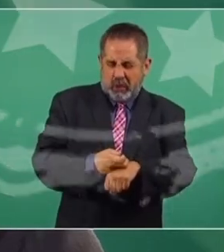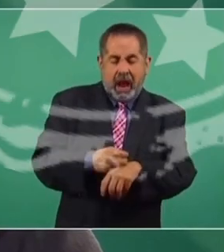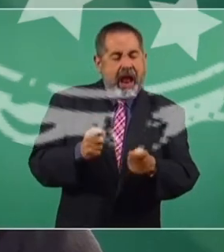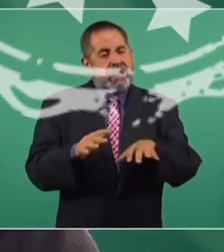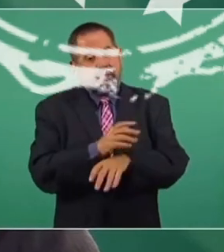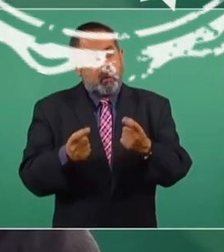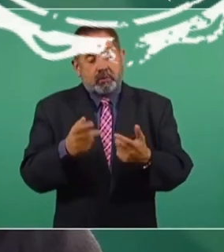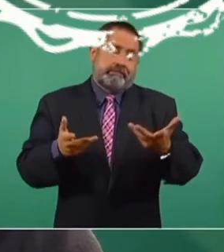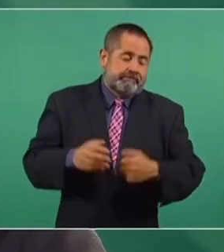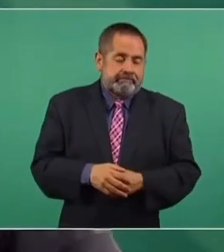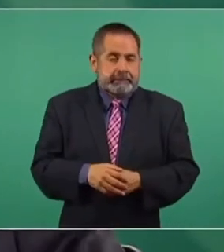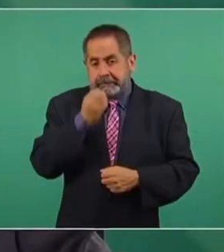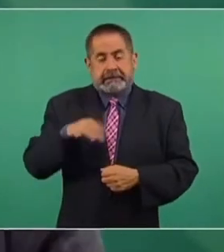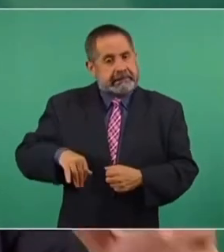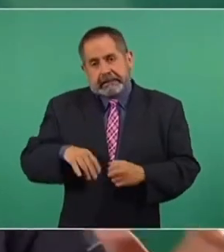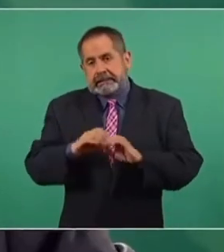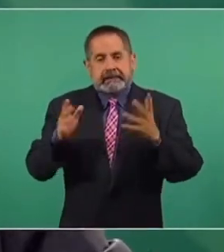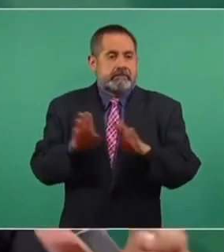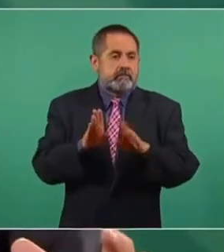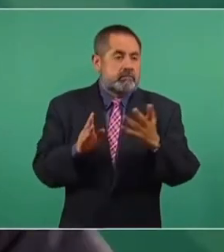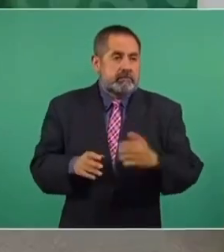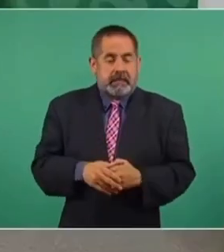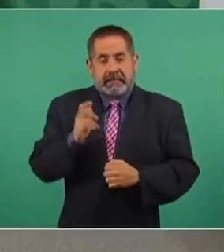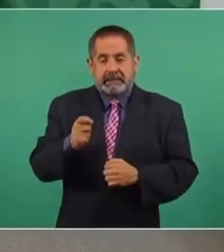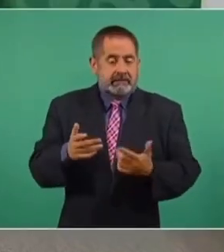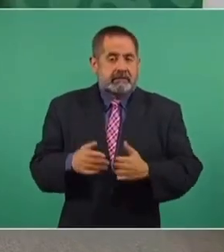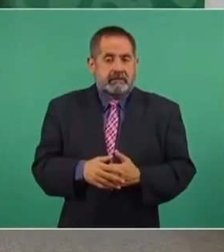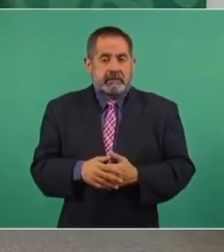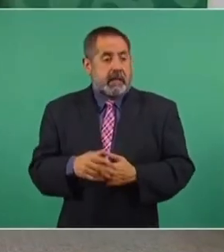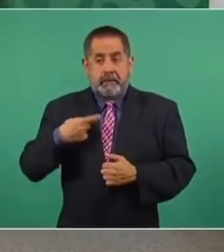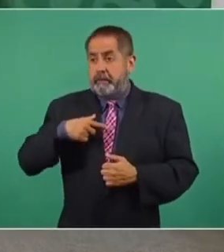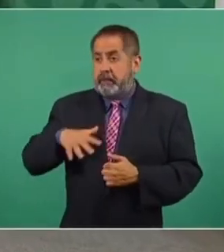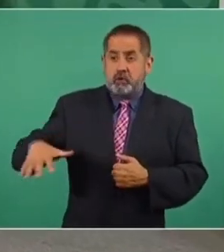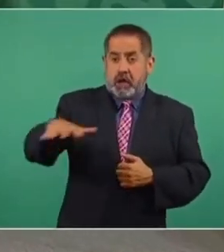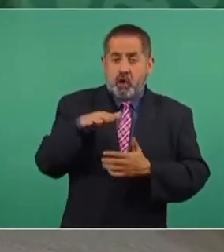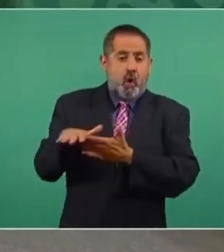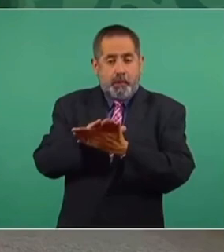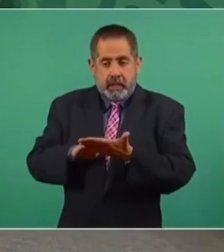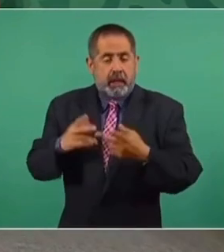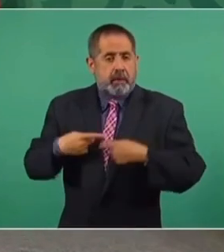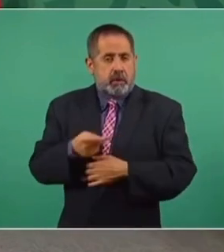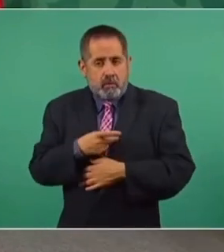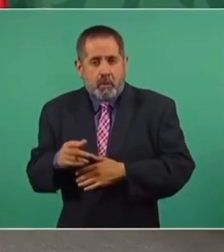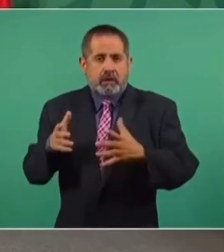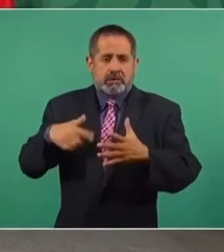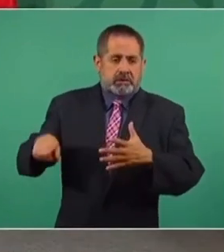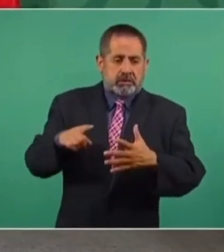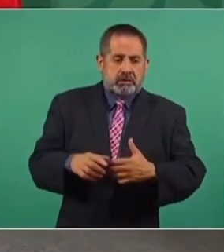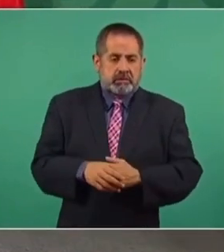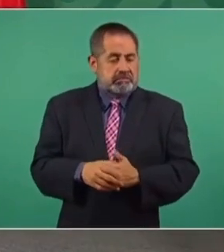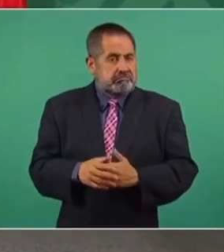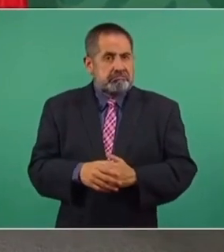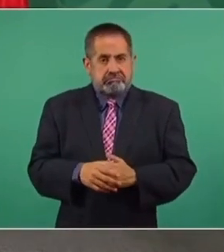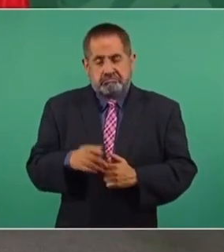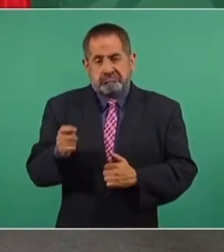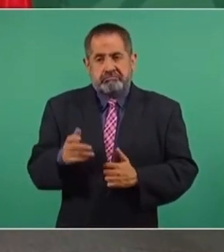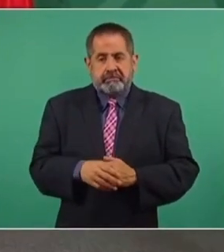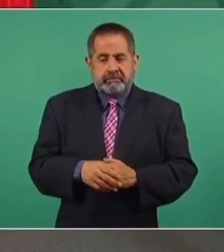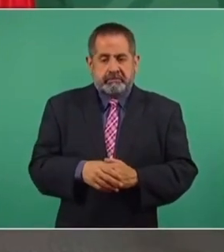Es muy interesante de cómo la gente humilde, la gente pobre, sí